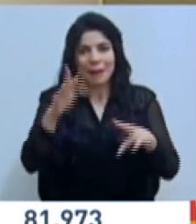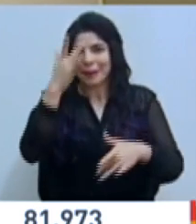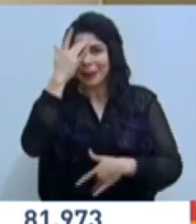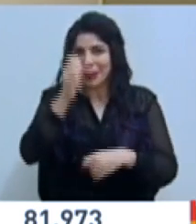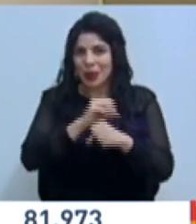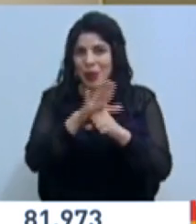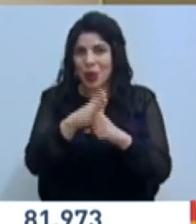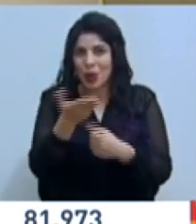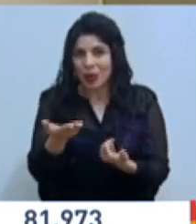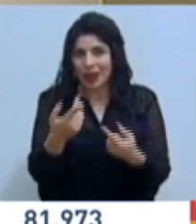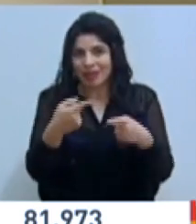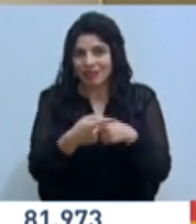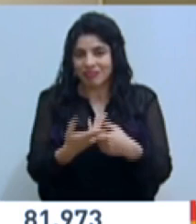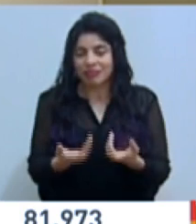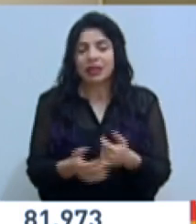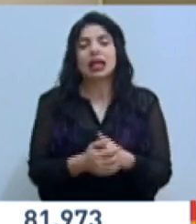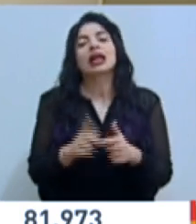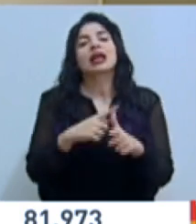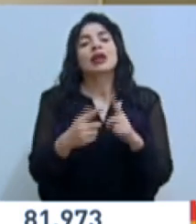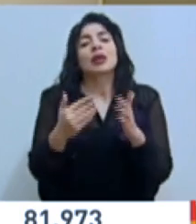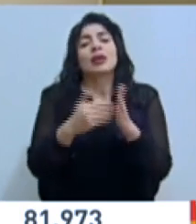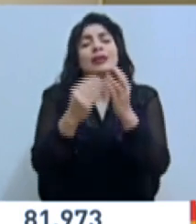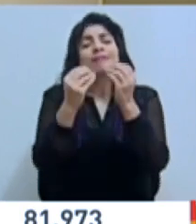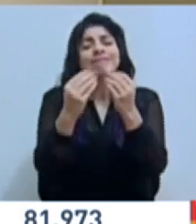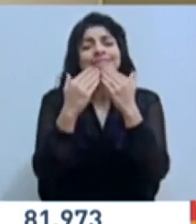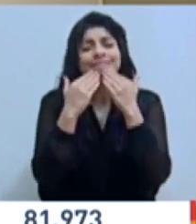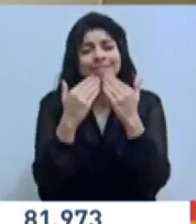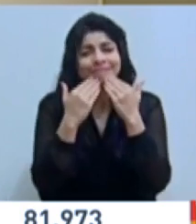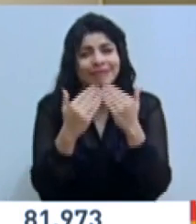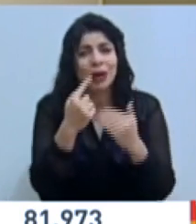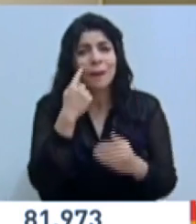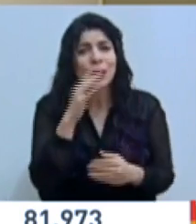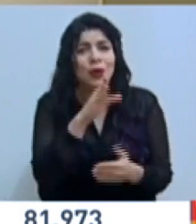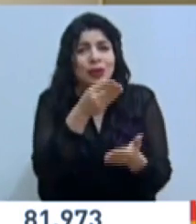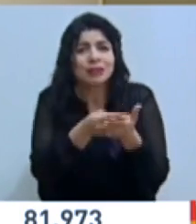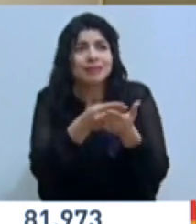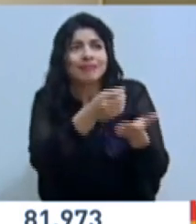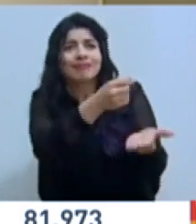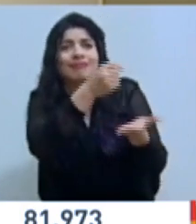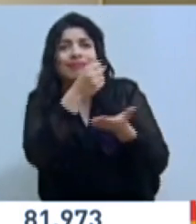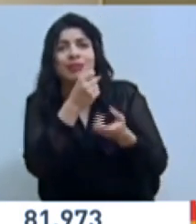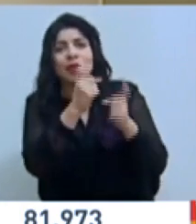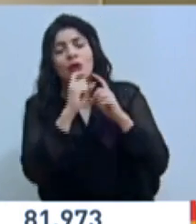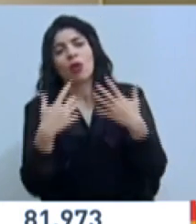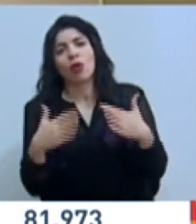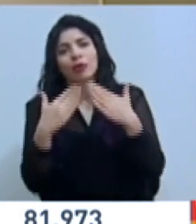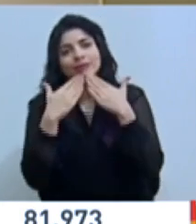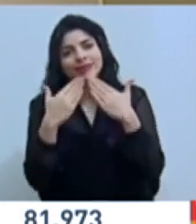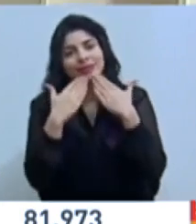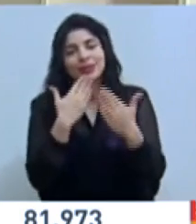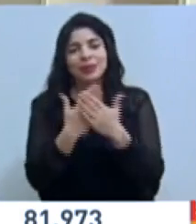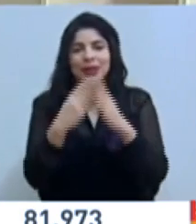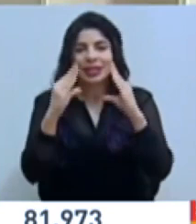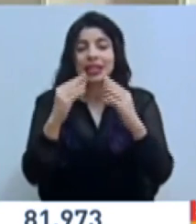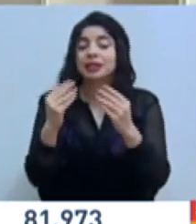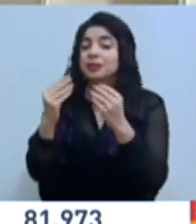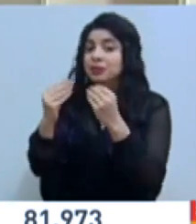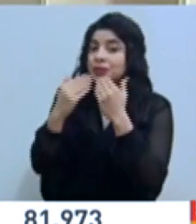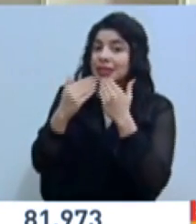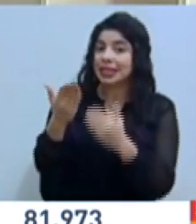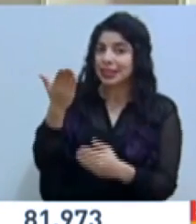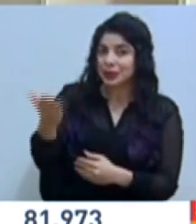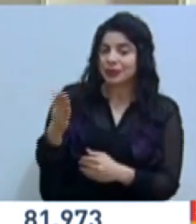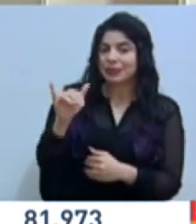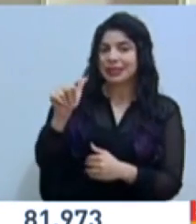por el COVID-19. Nuevamente, muchísimas gracias por los recursos donados. Buenas tardes. Muchísimas gracias